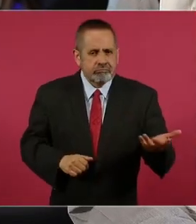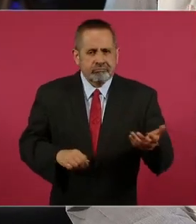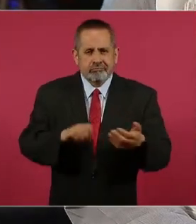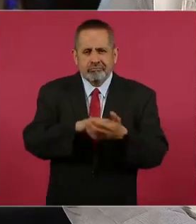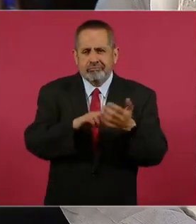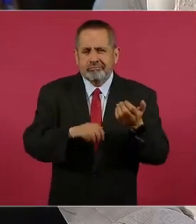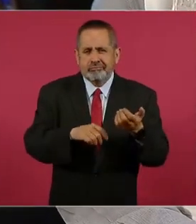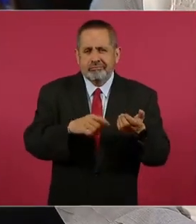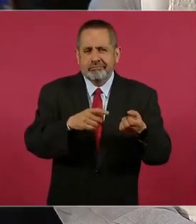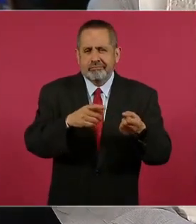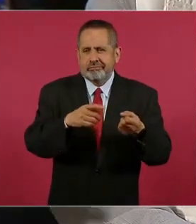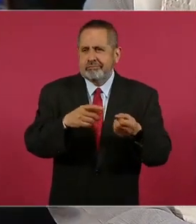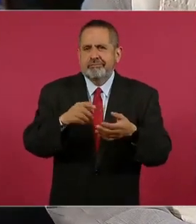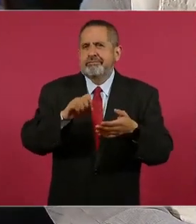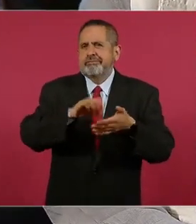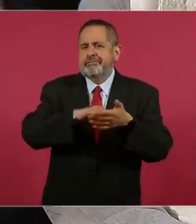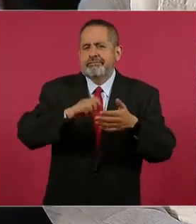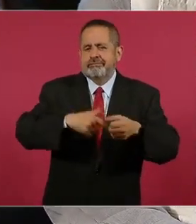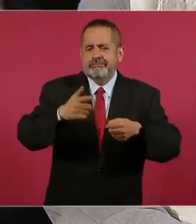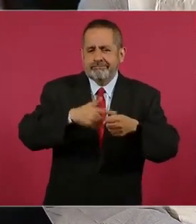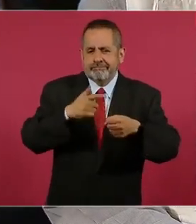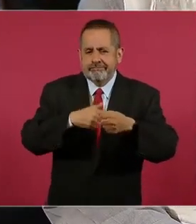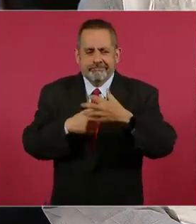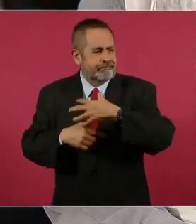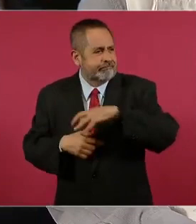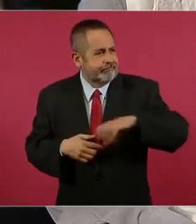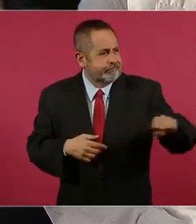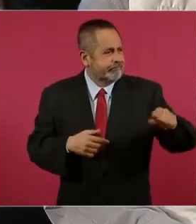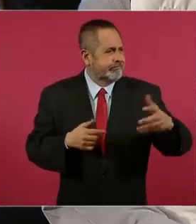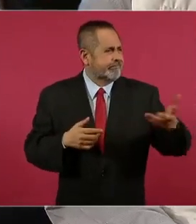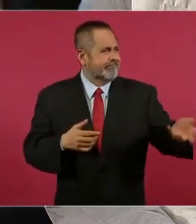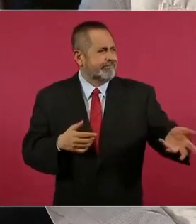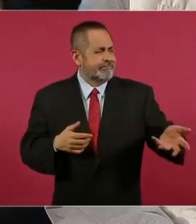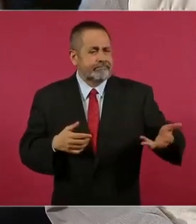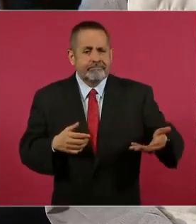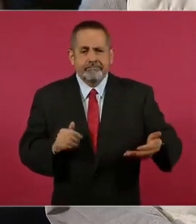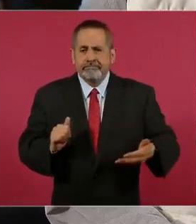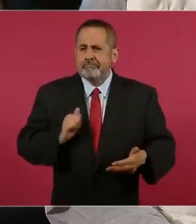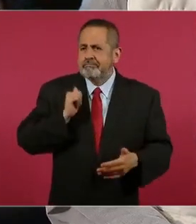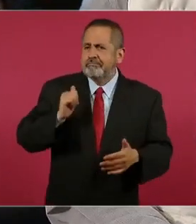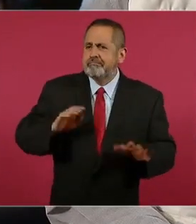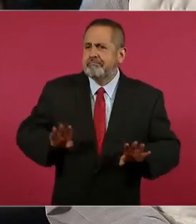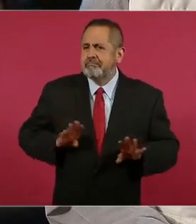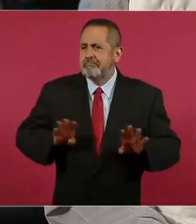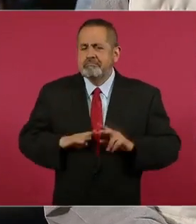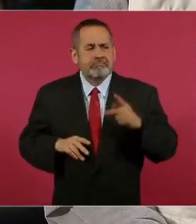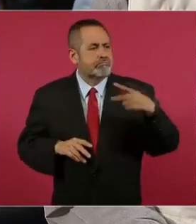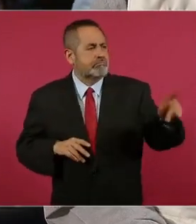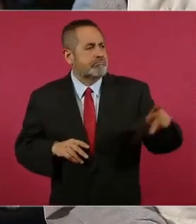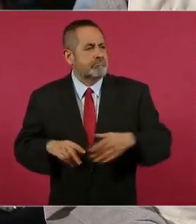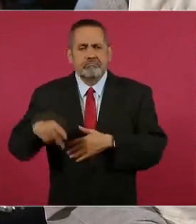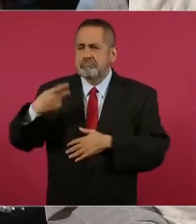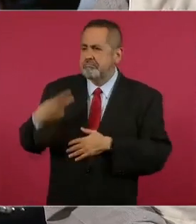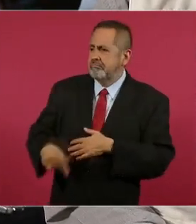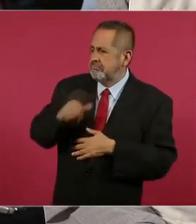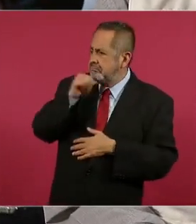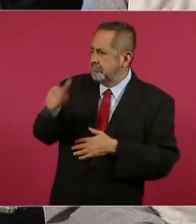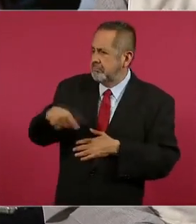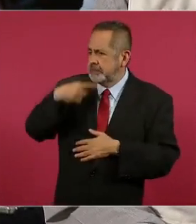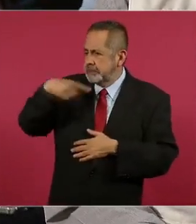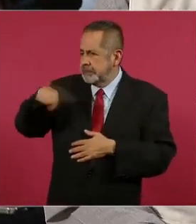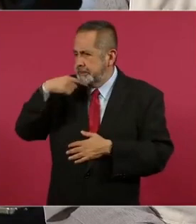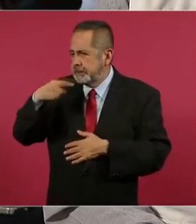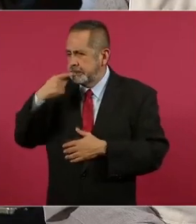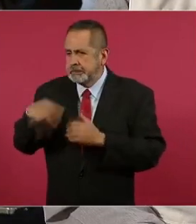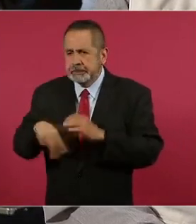extra para beneficio de empresas privadas, no propiamente para proyectos que beneficien al pueblo de México, sino simplemente